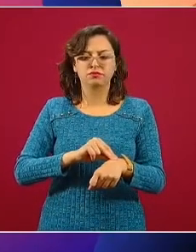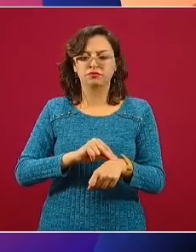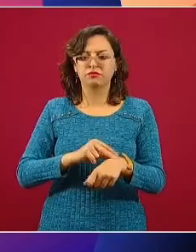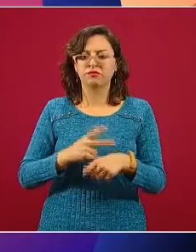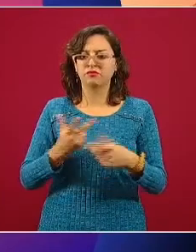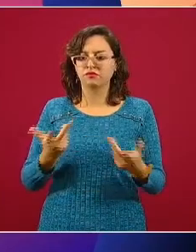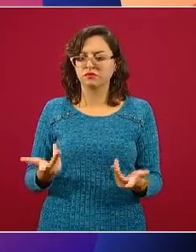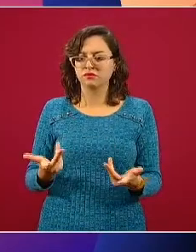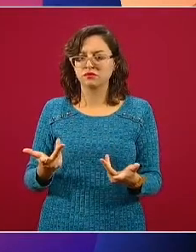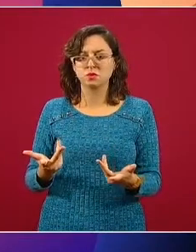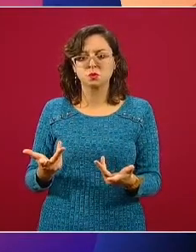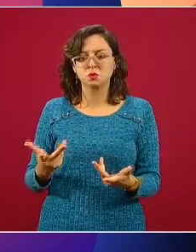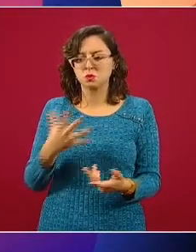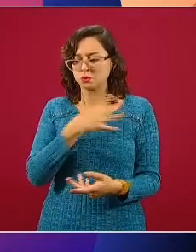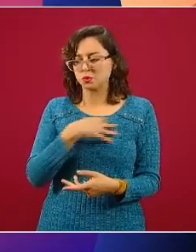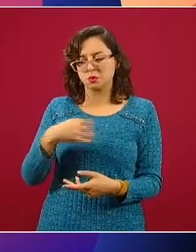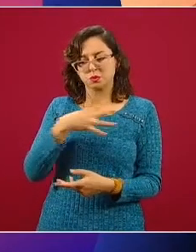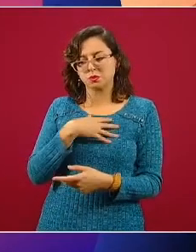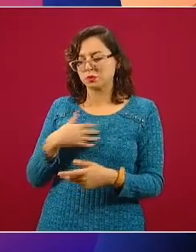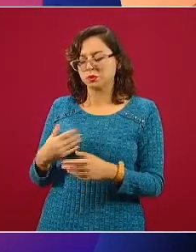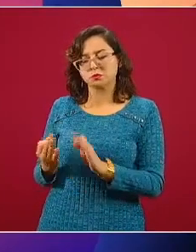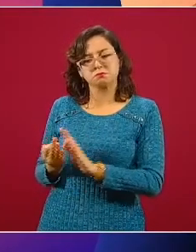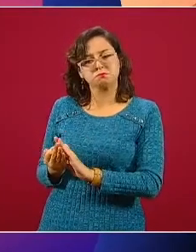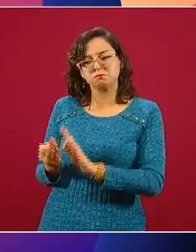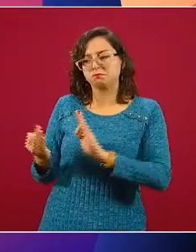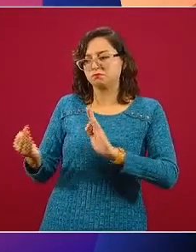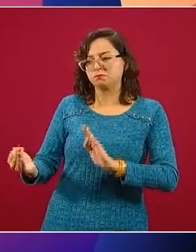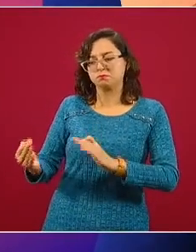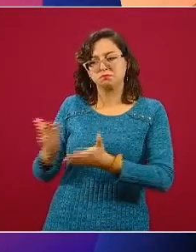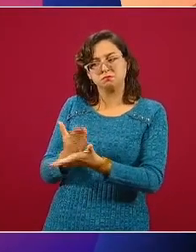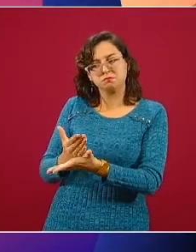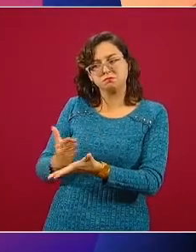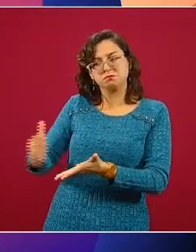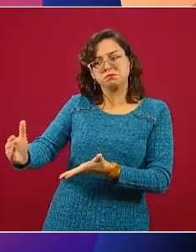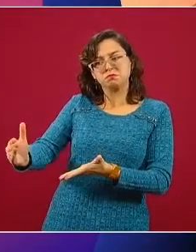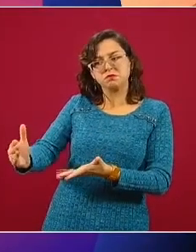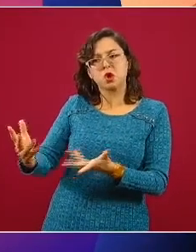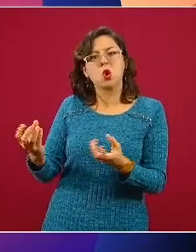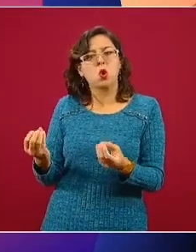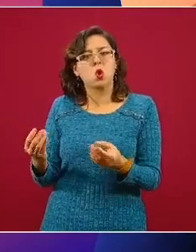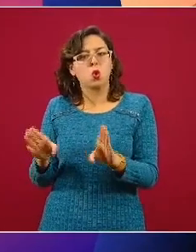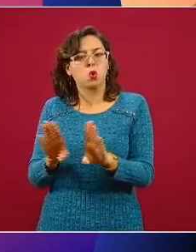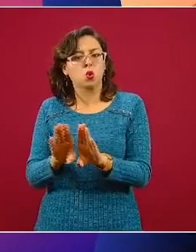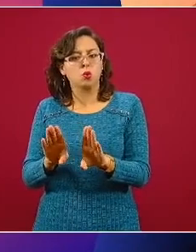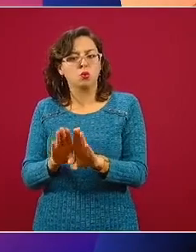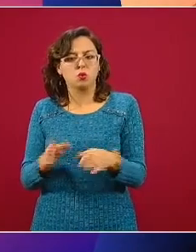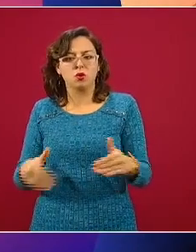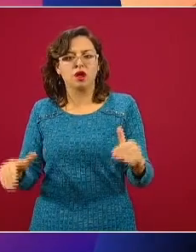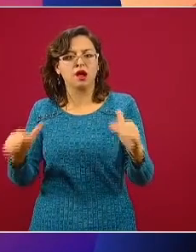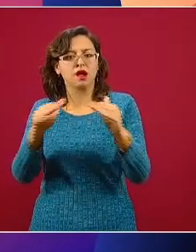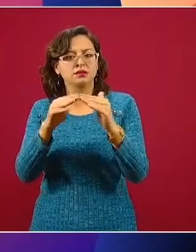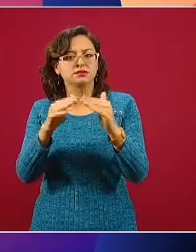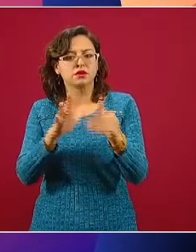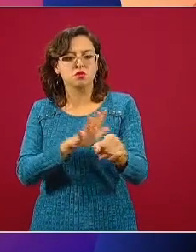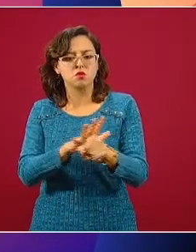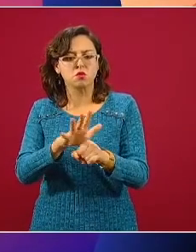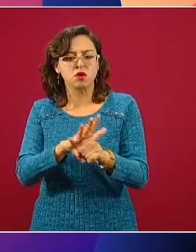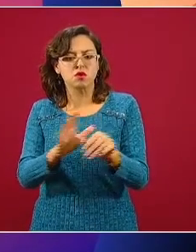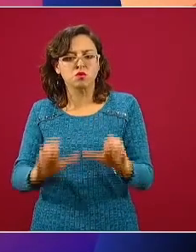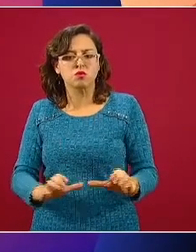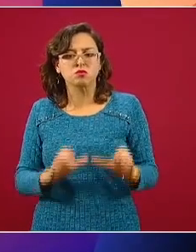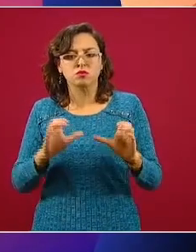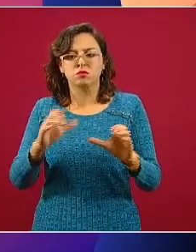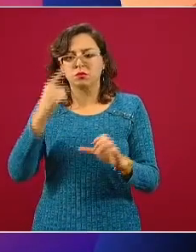estrictamente aislarnos de nuestros niños o qué recomendaciones podemos seguir en casa para poder tener